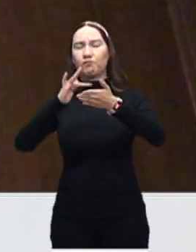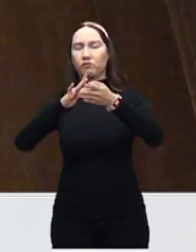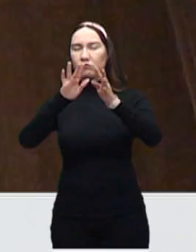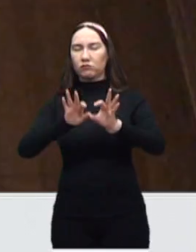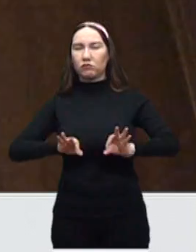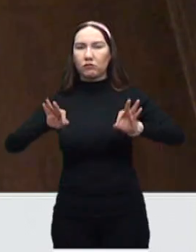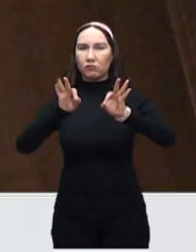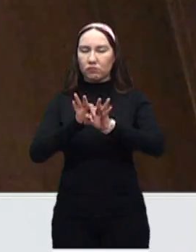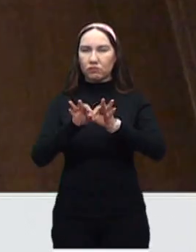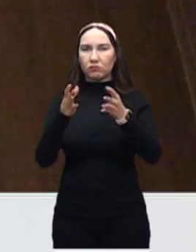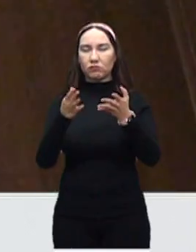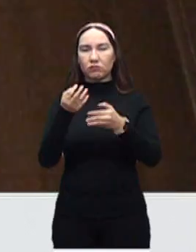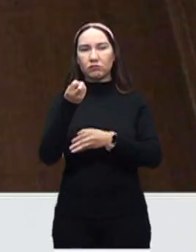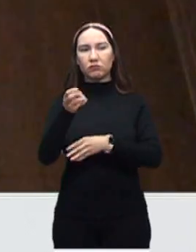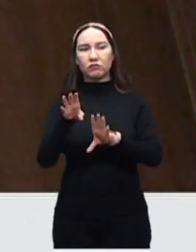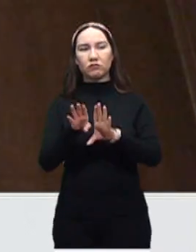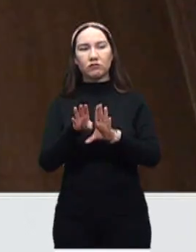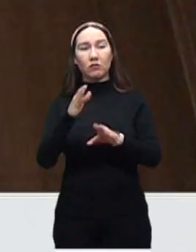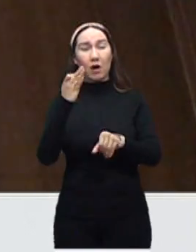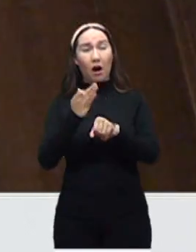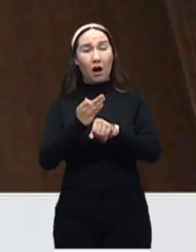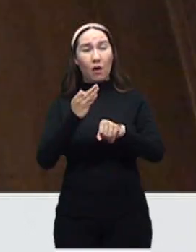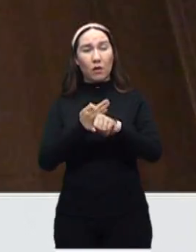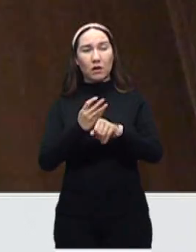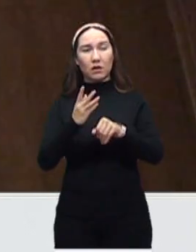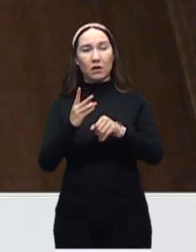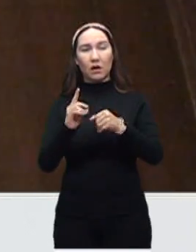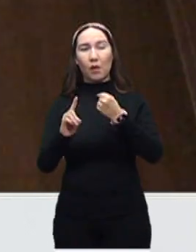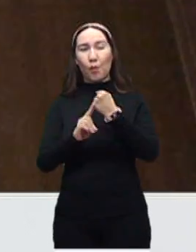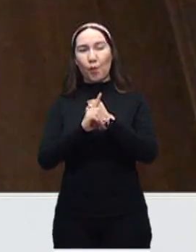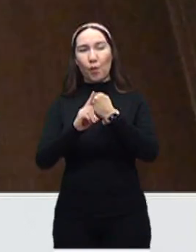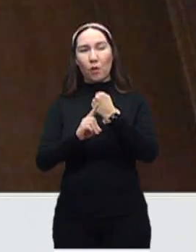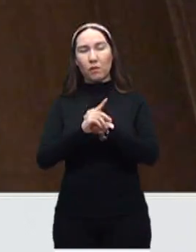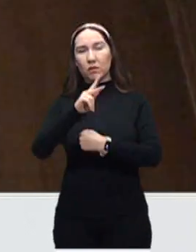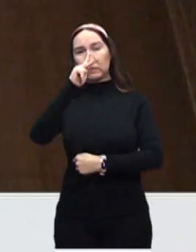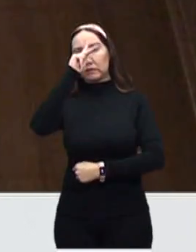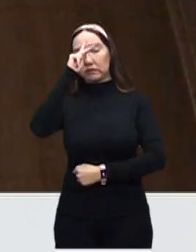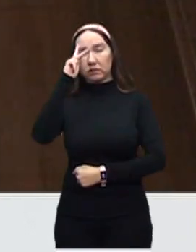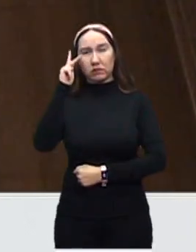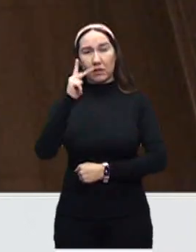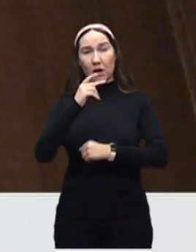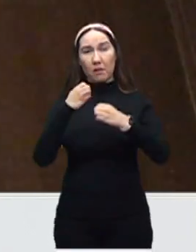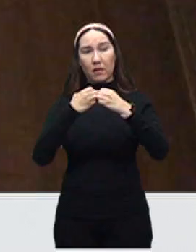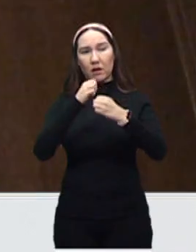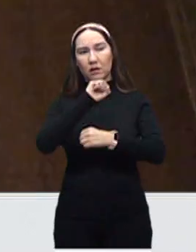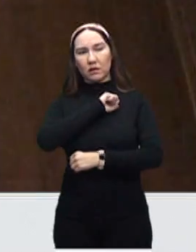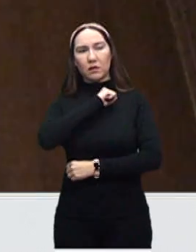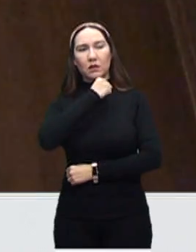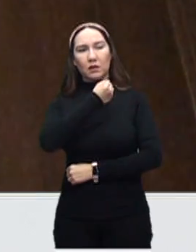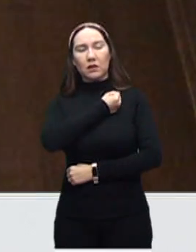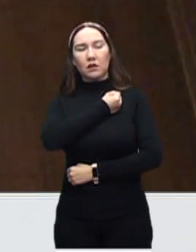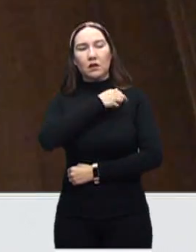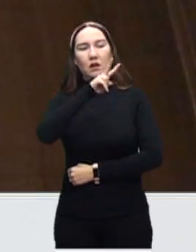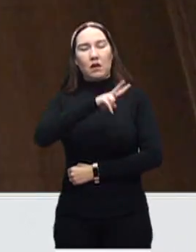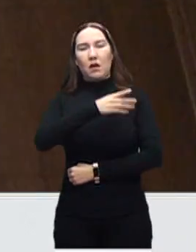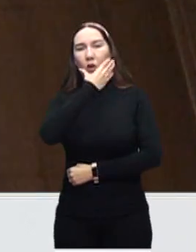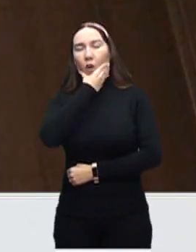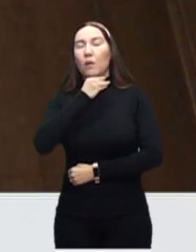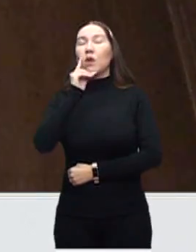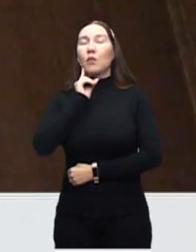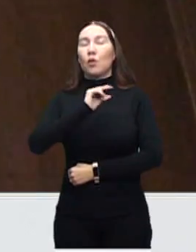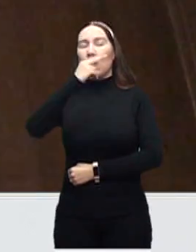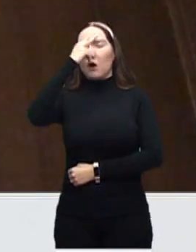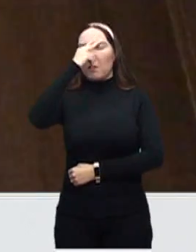equivalente a una gran tragedia que estamos viviendo, a un siniestro. Y como mexicanos, pues también tenemos que unirnos